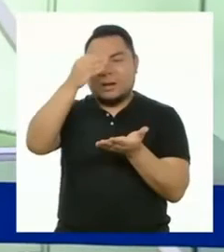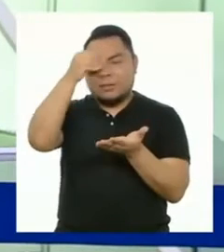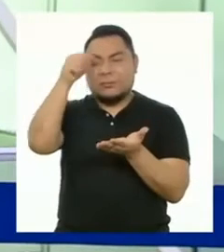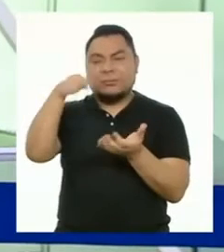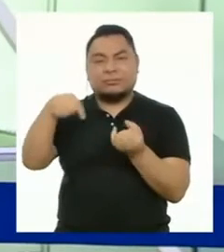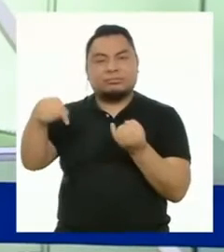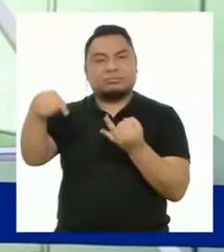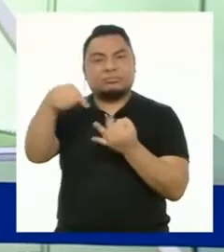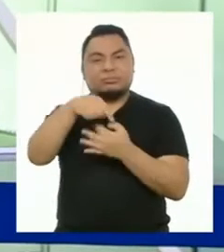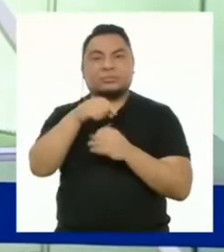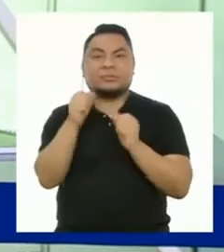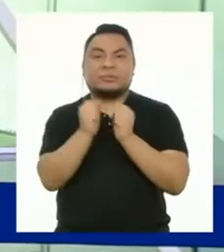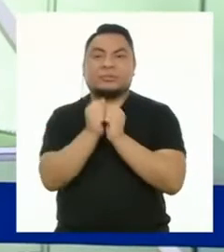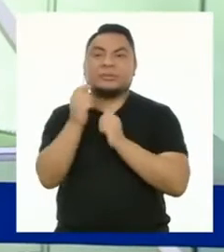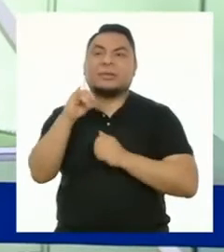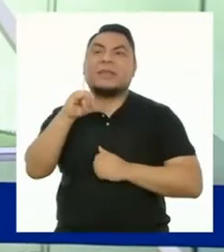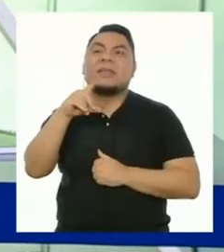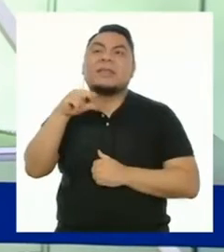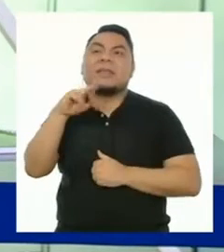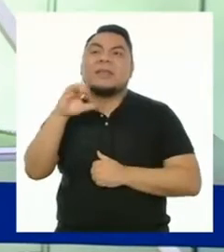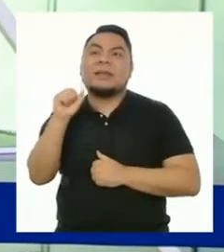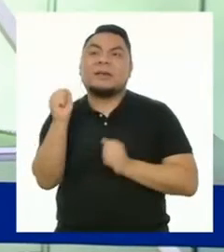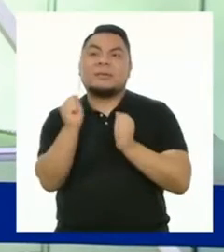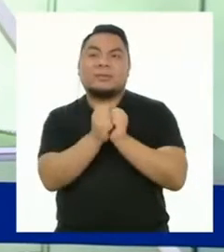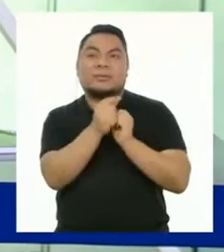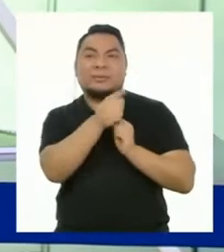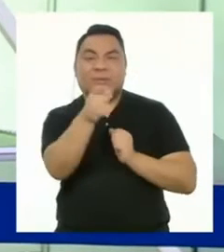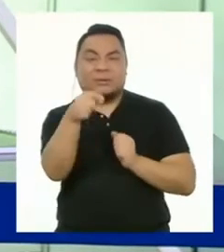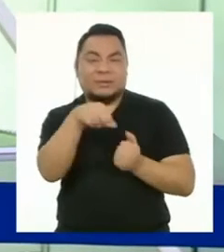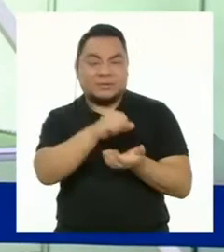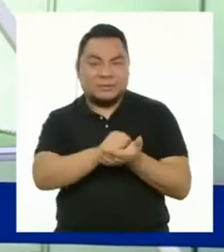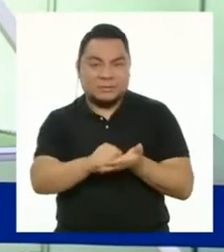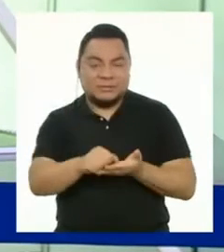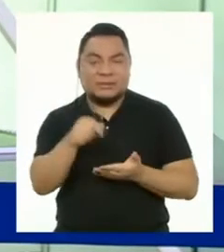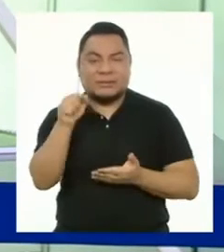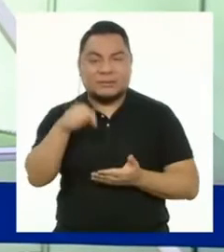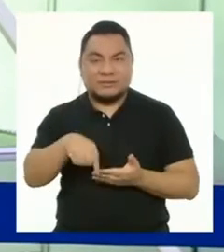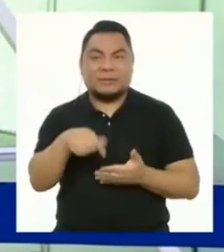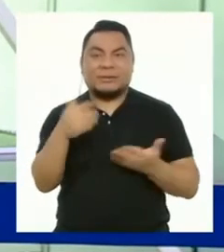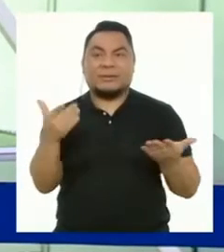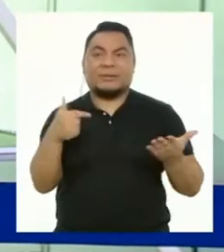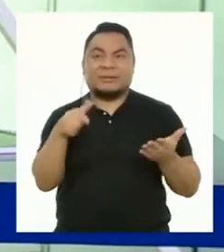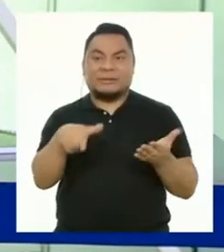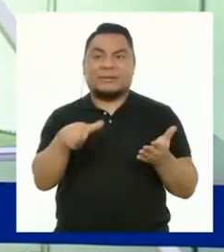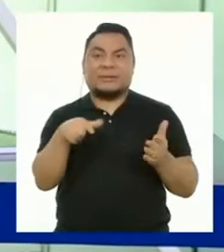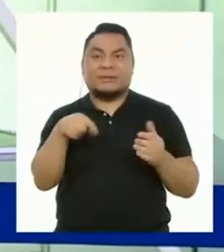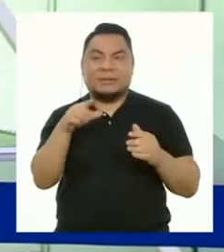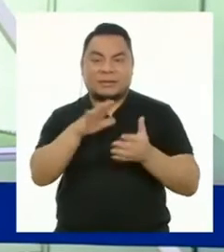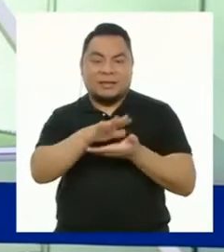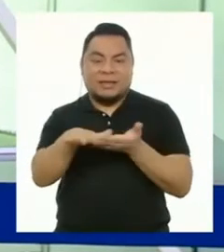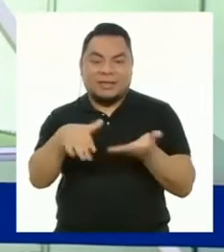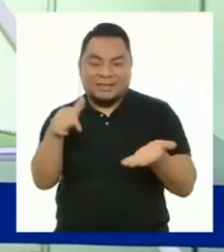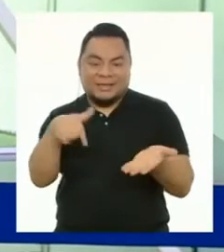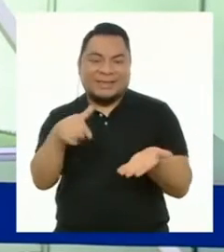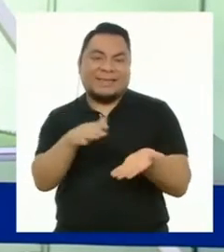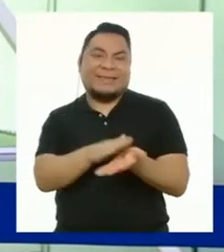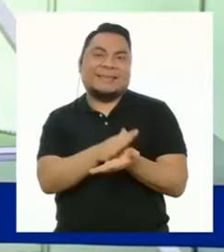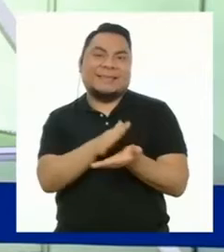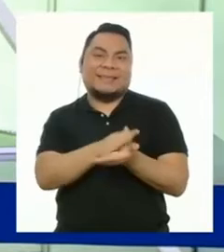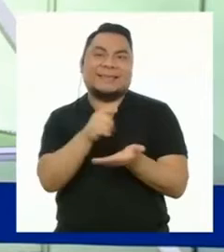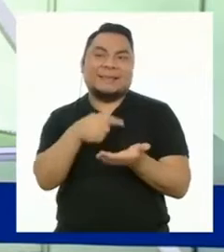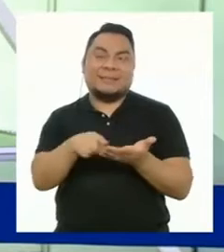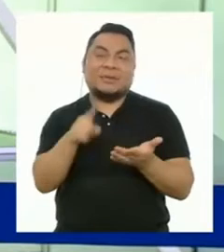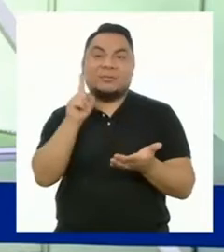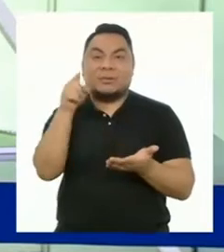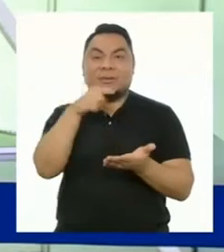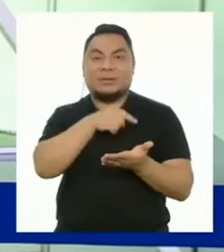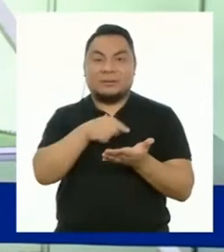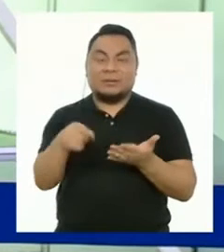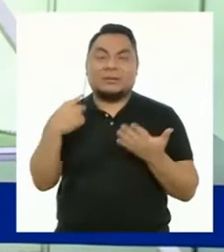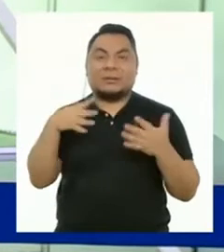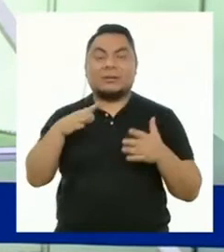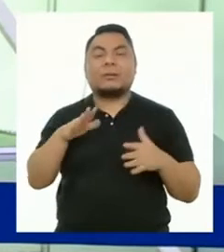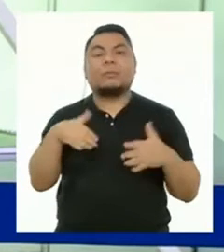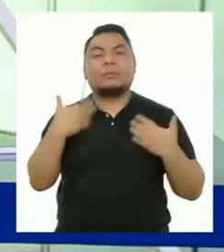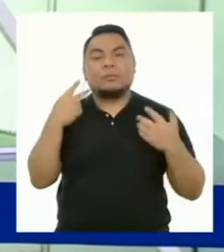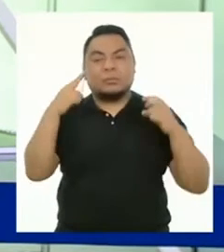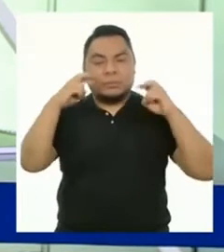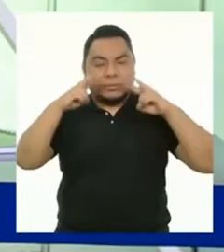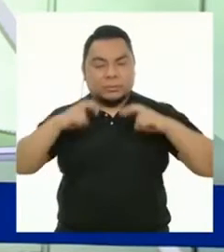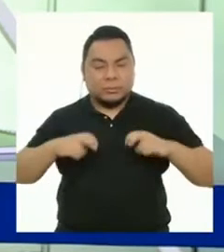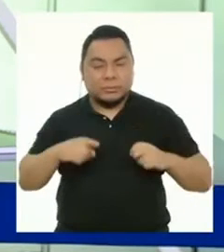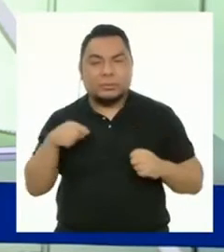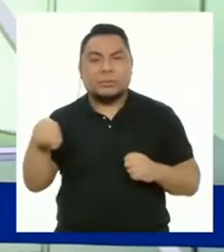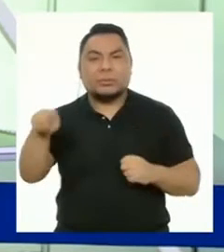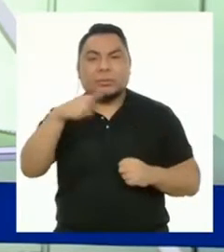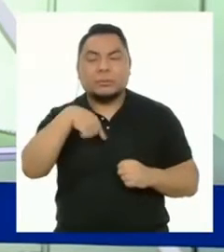y aprendido junto a Yanira y ustedes en estos meses está aquí, en este desorden. Tras una semana en la que hemos podido